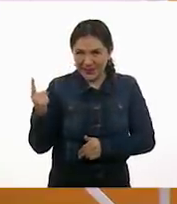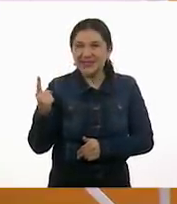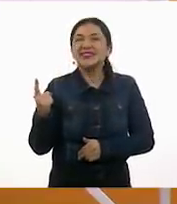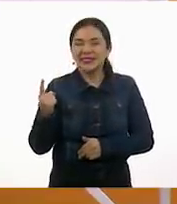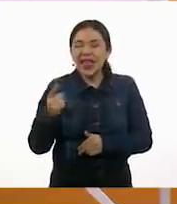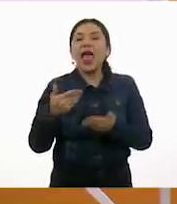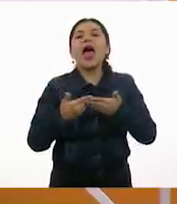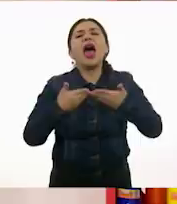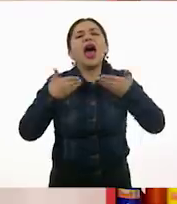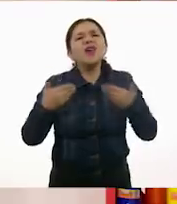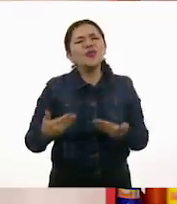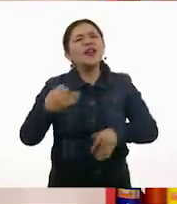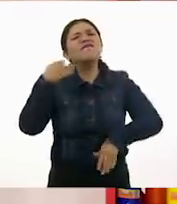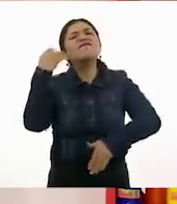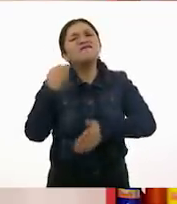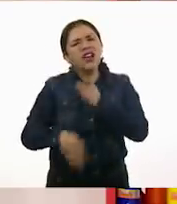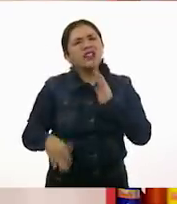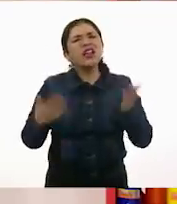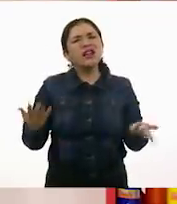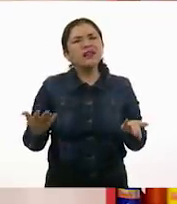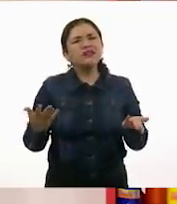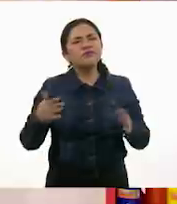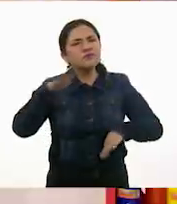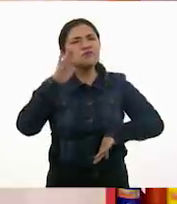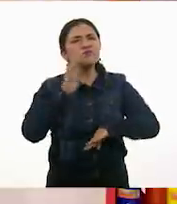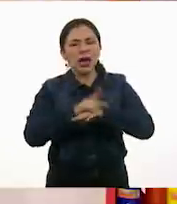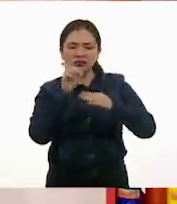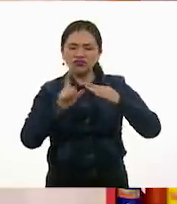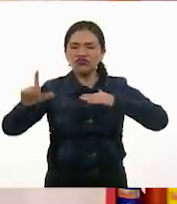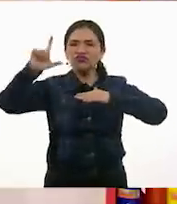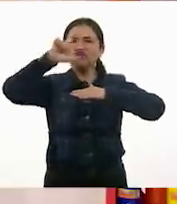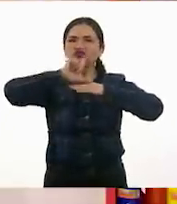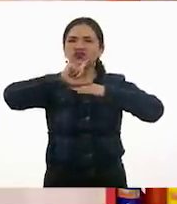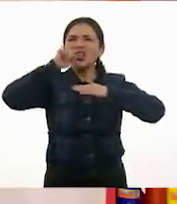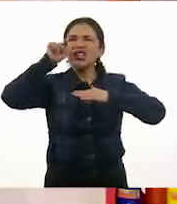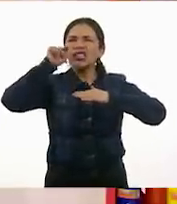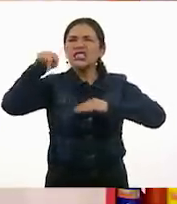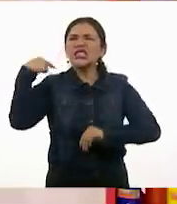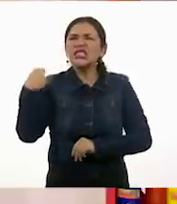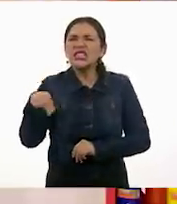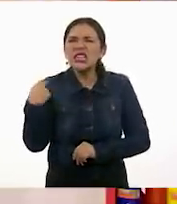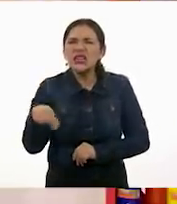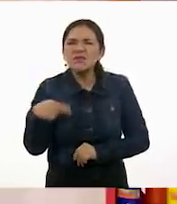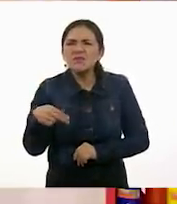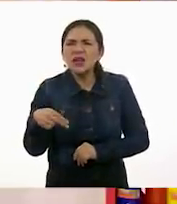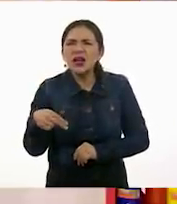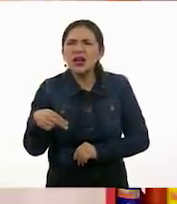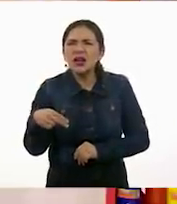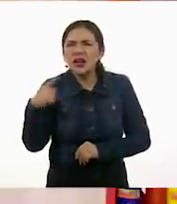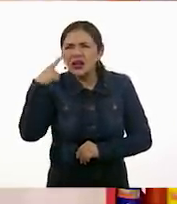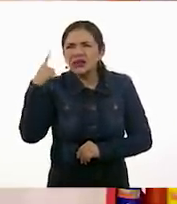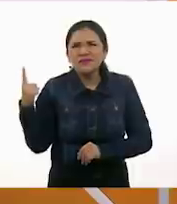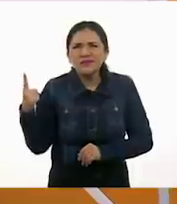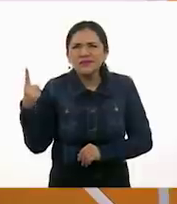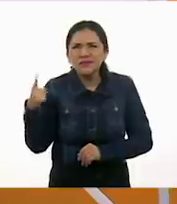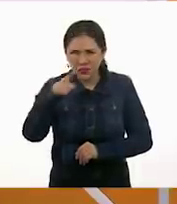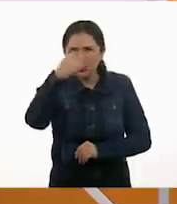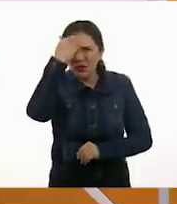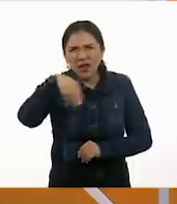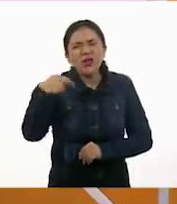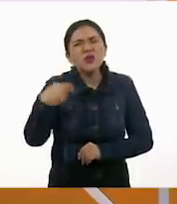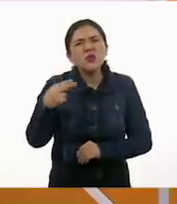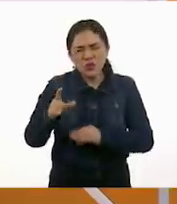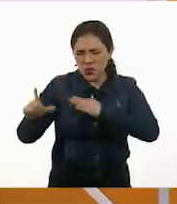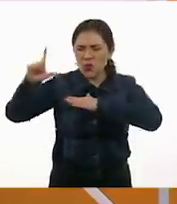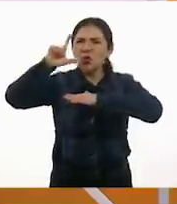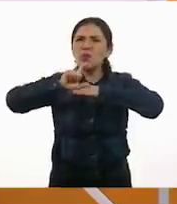Ahora nos falta esa parte de arriba. ¿Cómo se llamará esa parte de arriba? Esta de acá. ¿Saben ustedes en